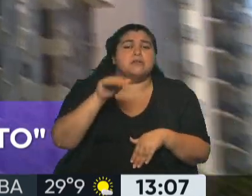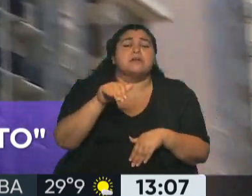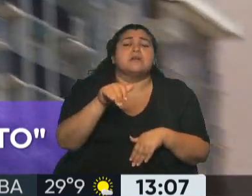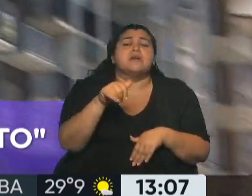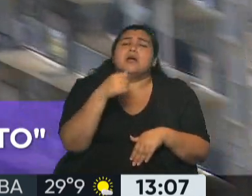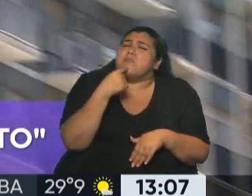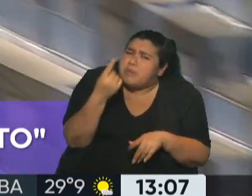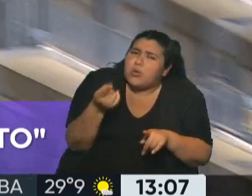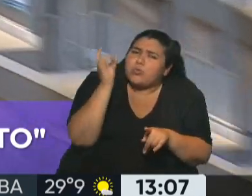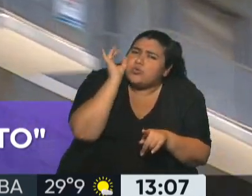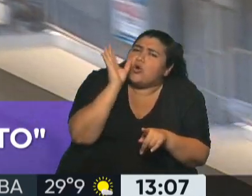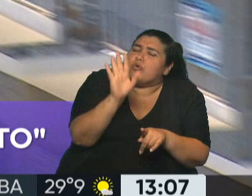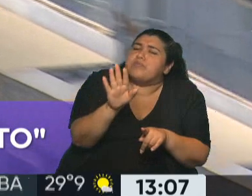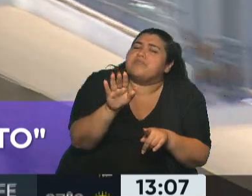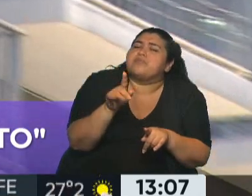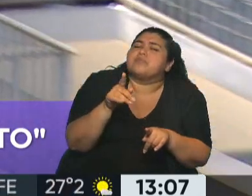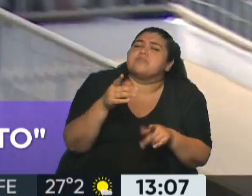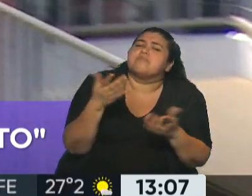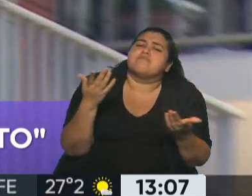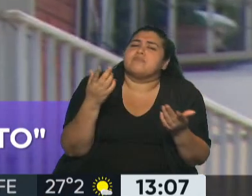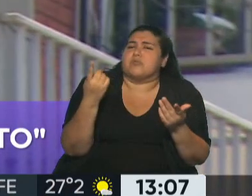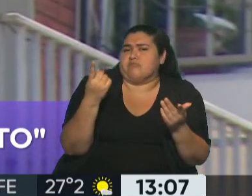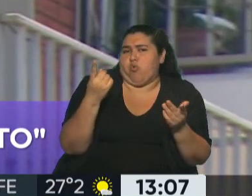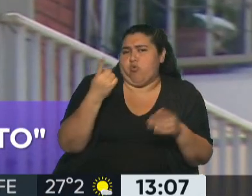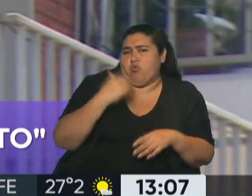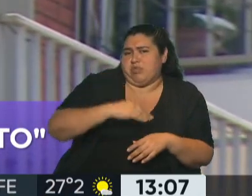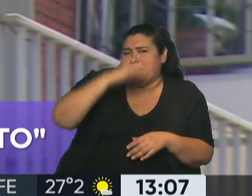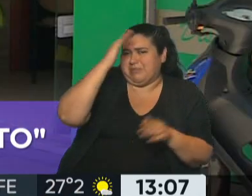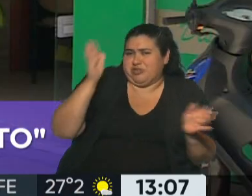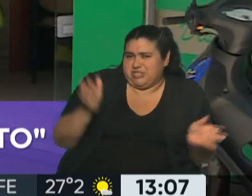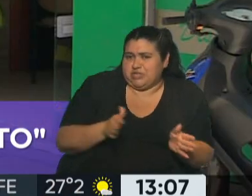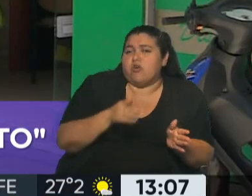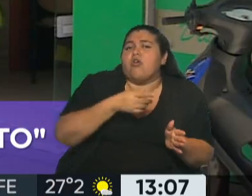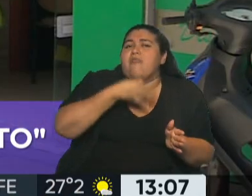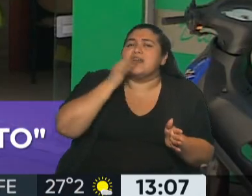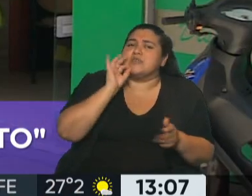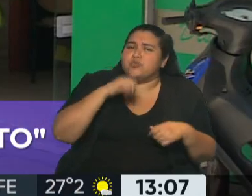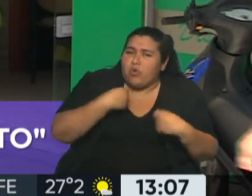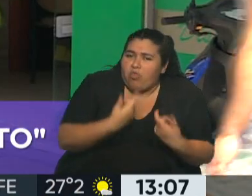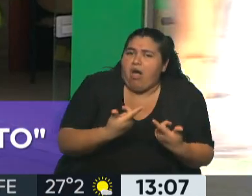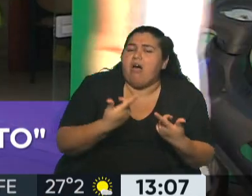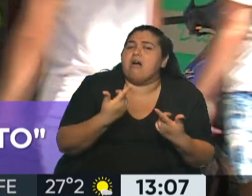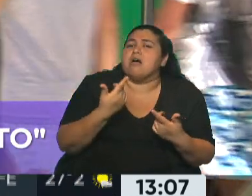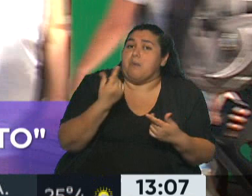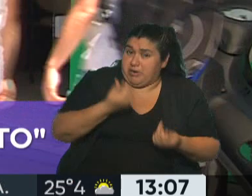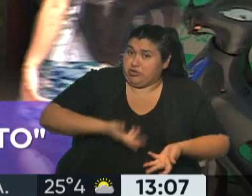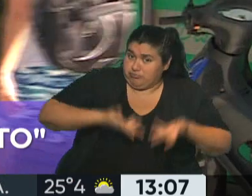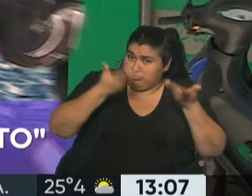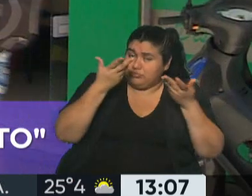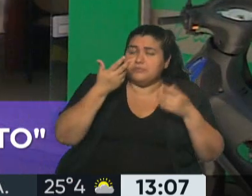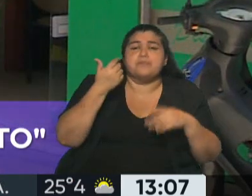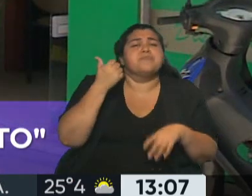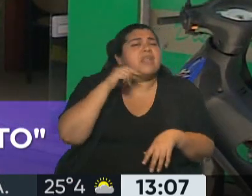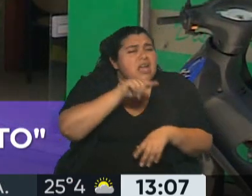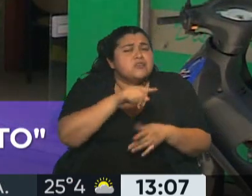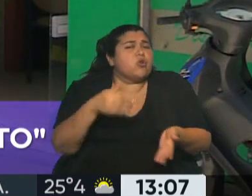Oscar, disculpe, ¿cuánto sale más o menos una par que son los que además ofrecen la posibilidad de desayuno? ¿Los precios suben mucho? Claro, bueno, pero